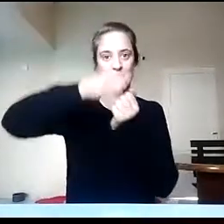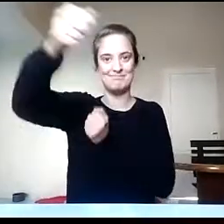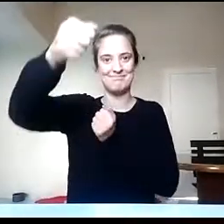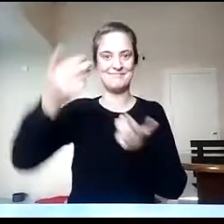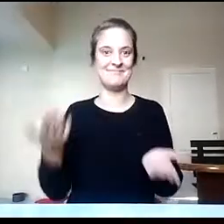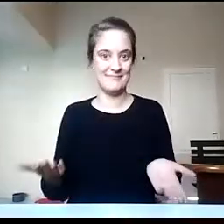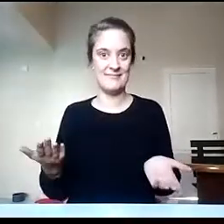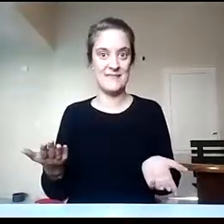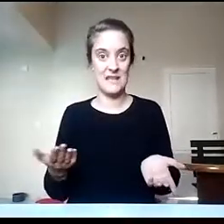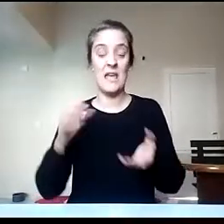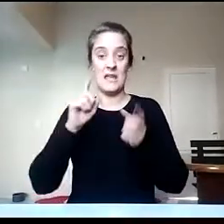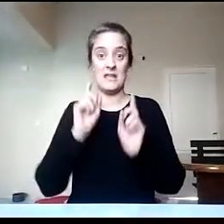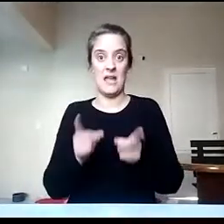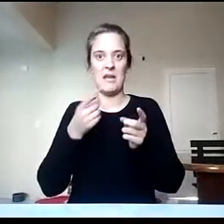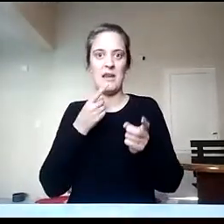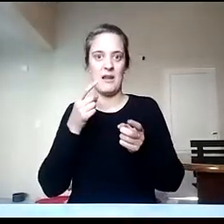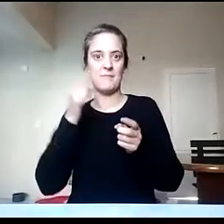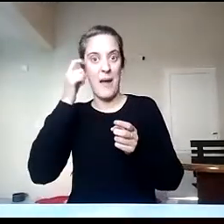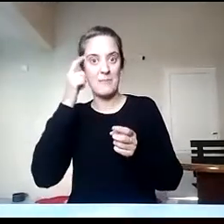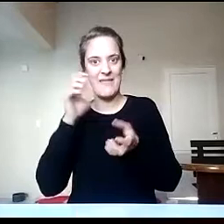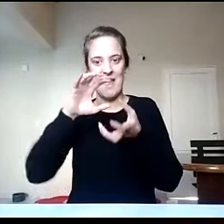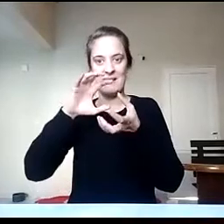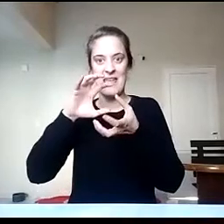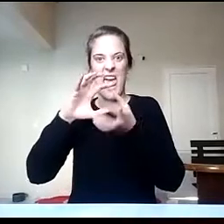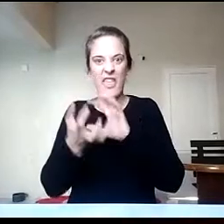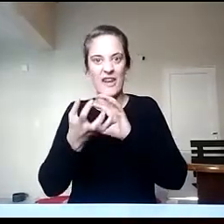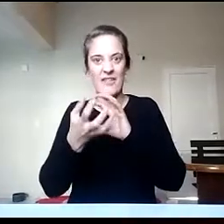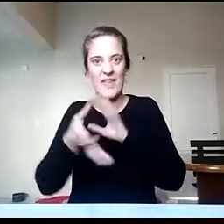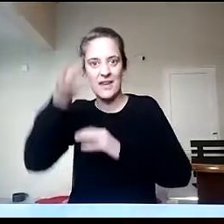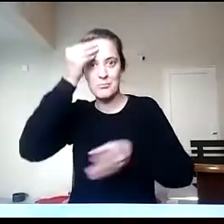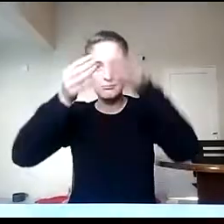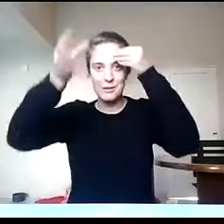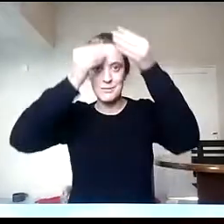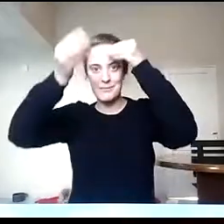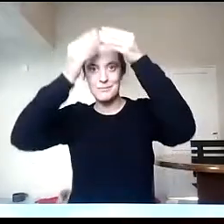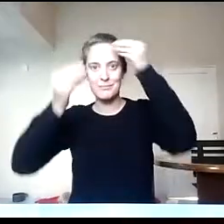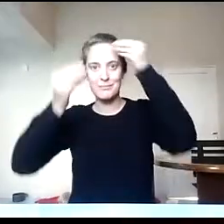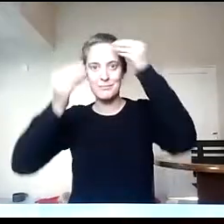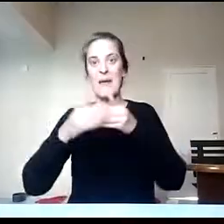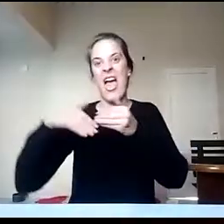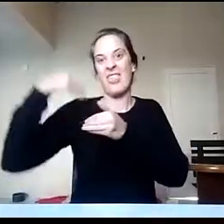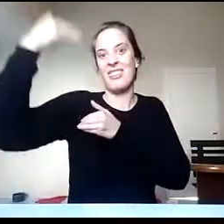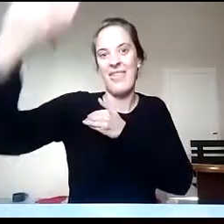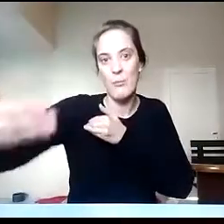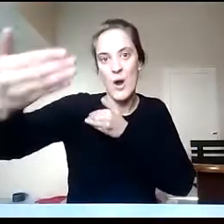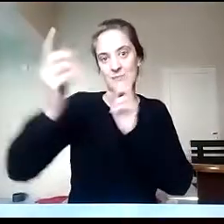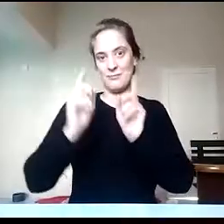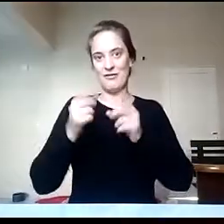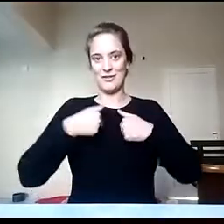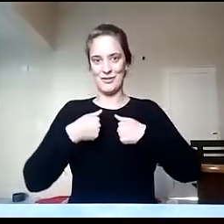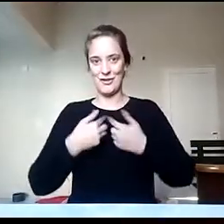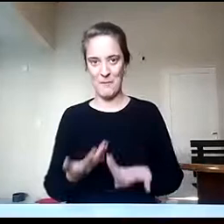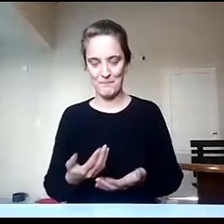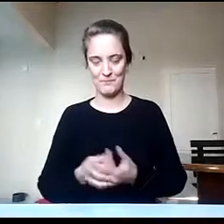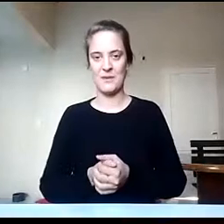utilizar con nuestros propios estudiantes. Esa es un poco la idea, es un poco lo que queríamos compartir con ustedes,